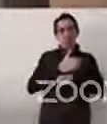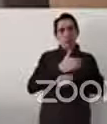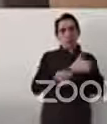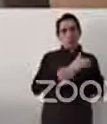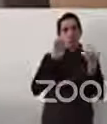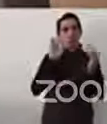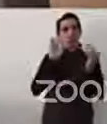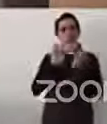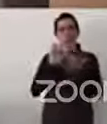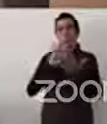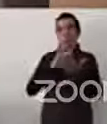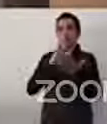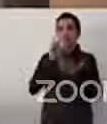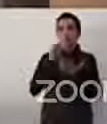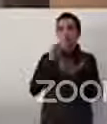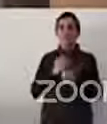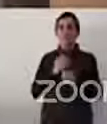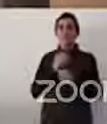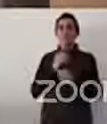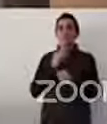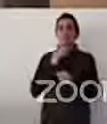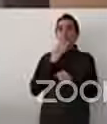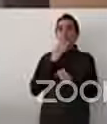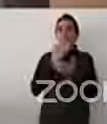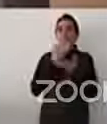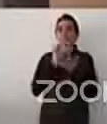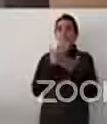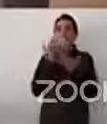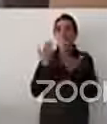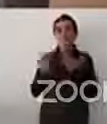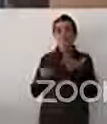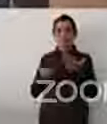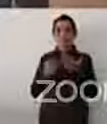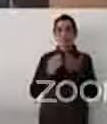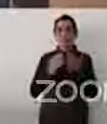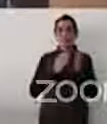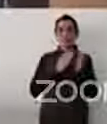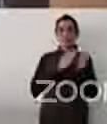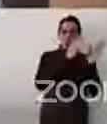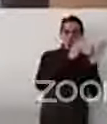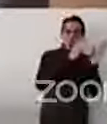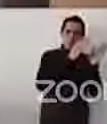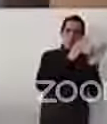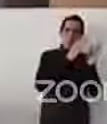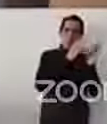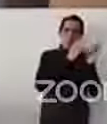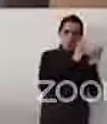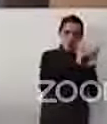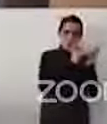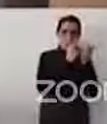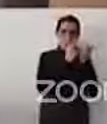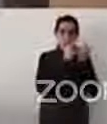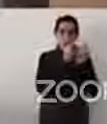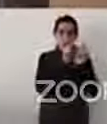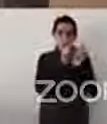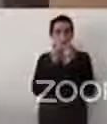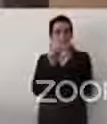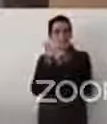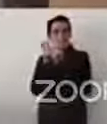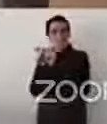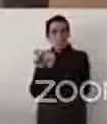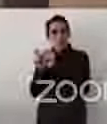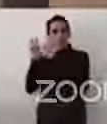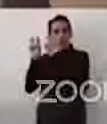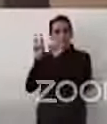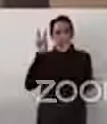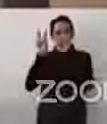tener las sesiones temáticas y le pediré a mi colega Dorian